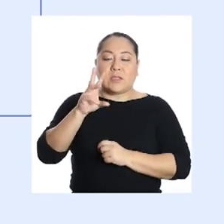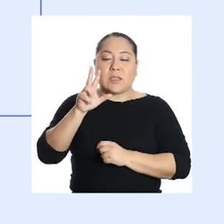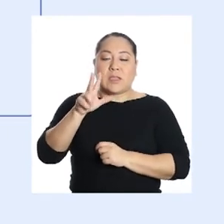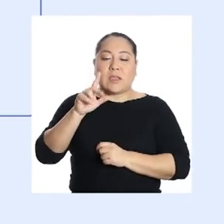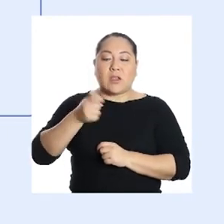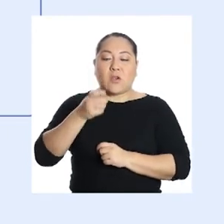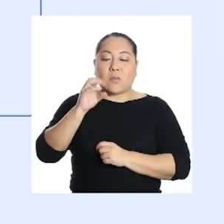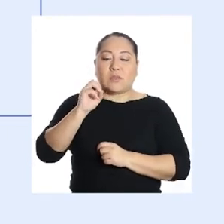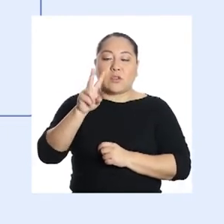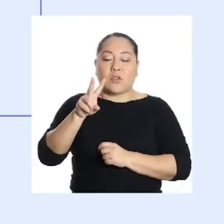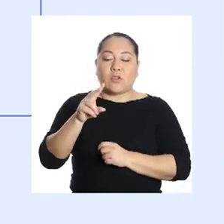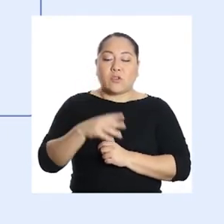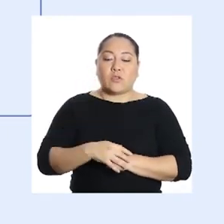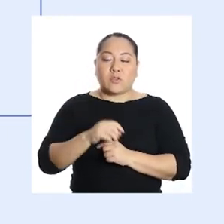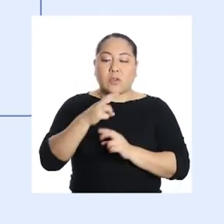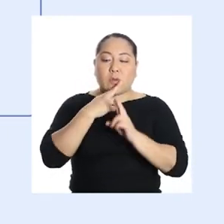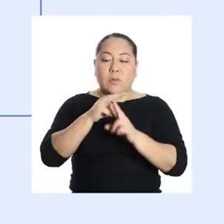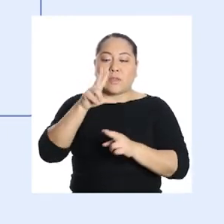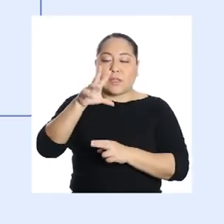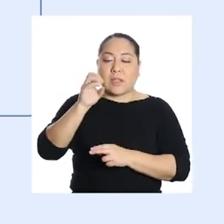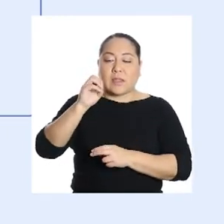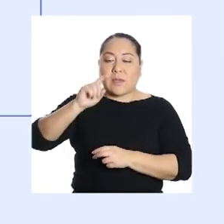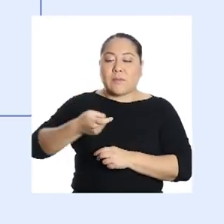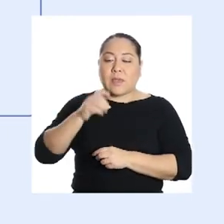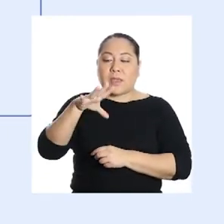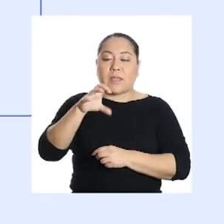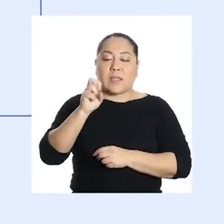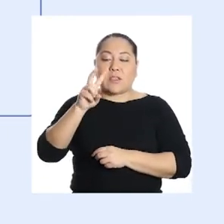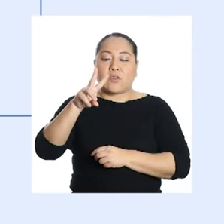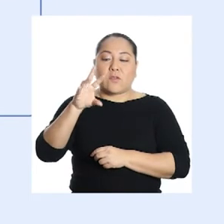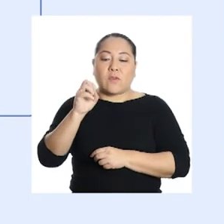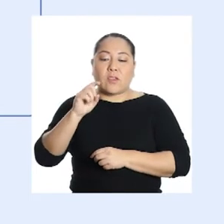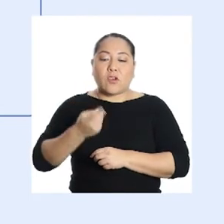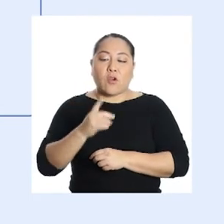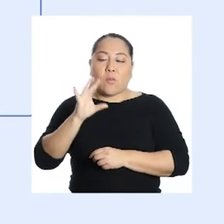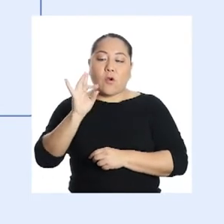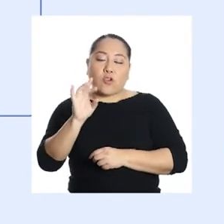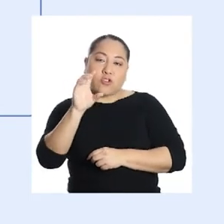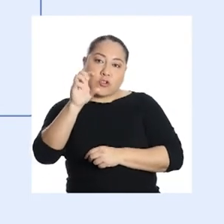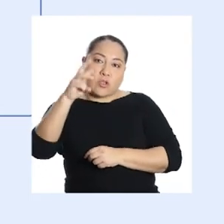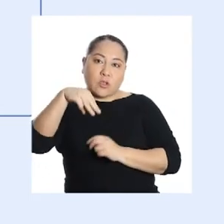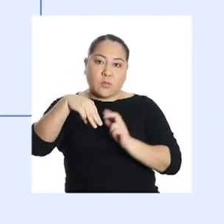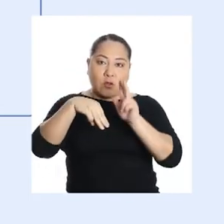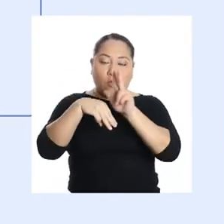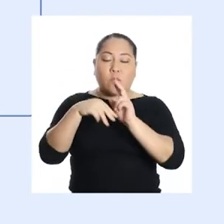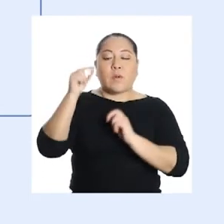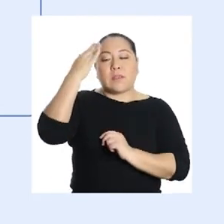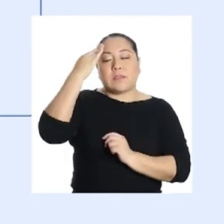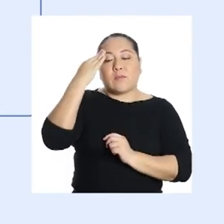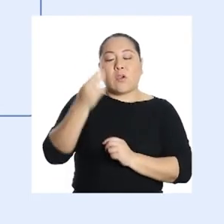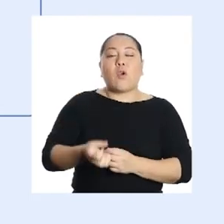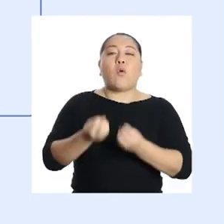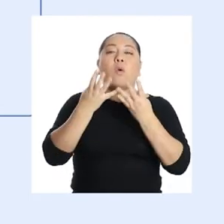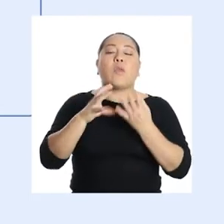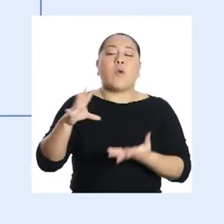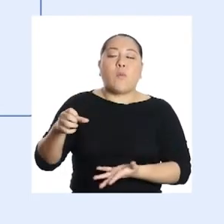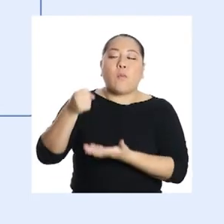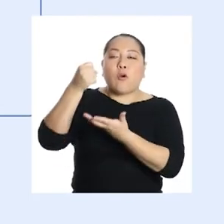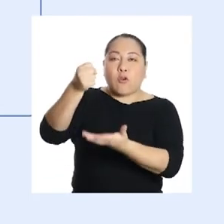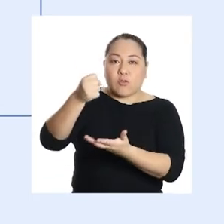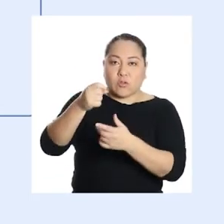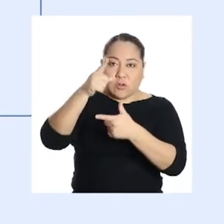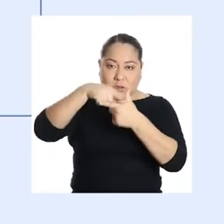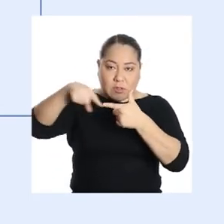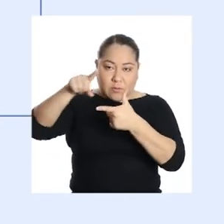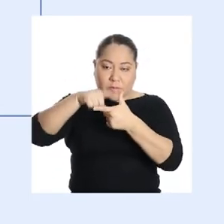resulta 30,520,8 centímetros cúbicos. Para saber el número de